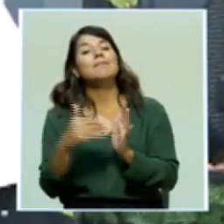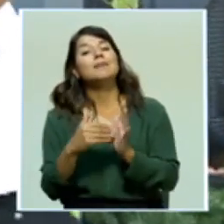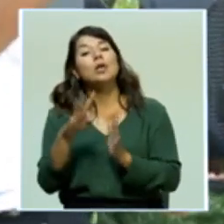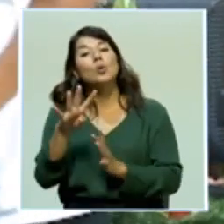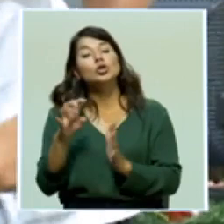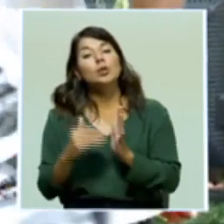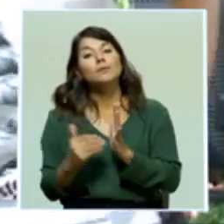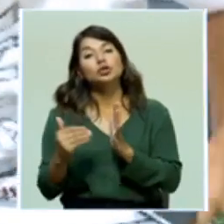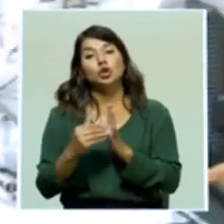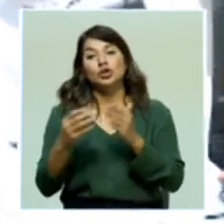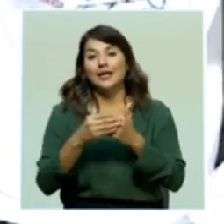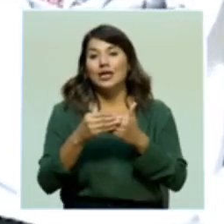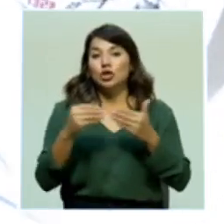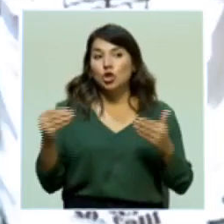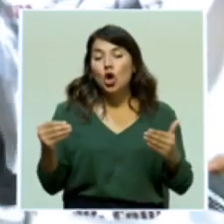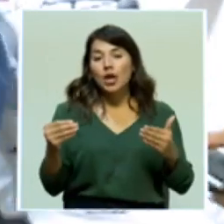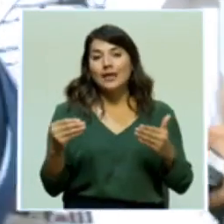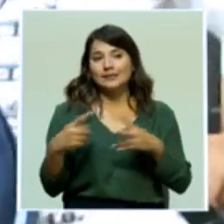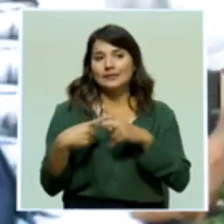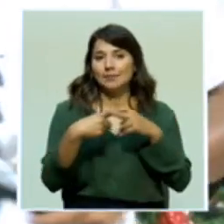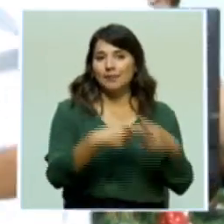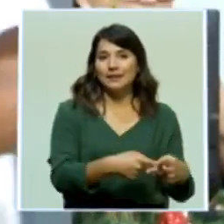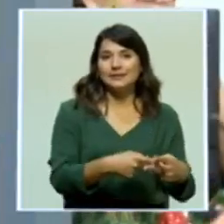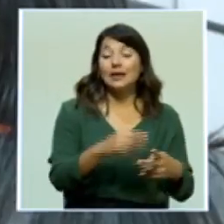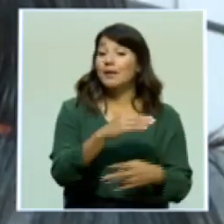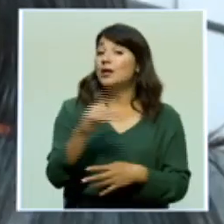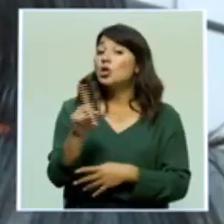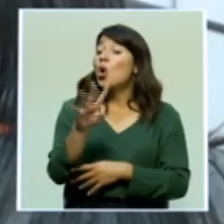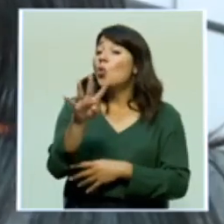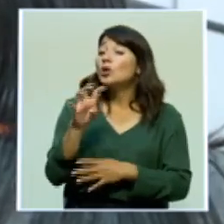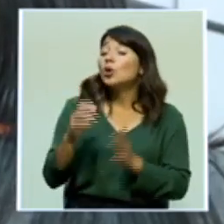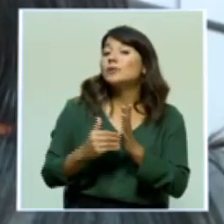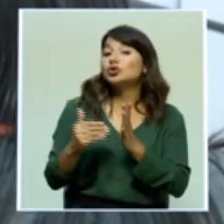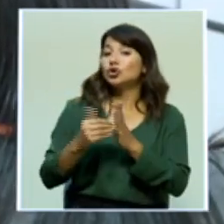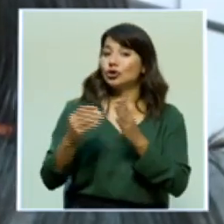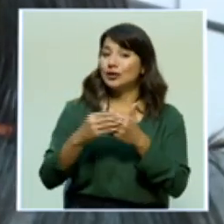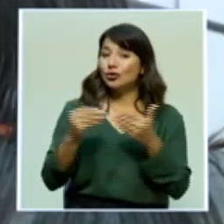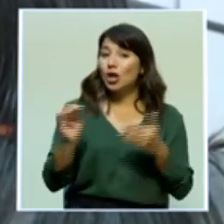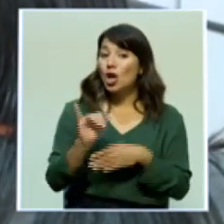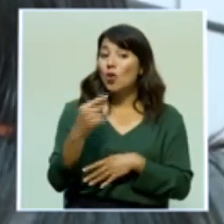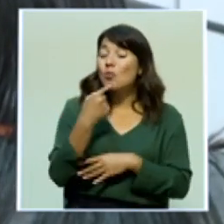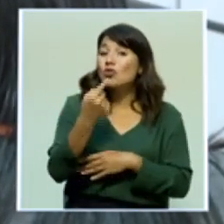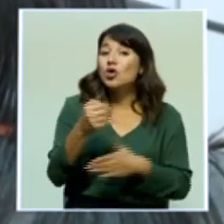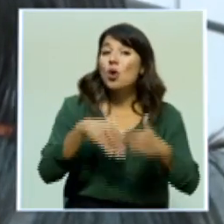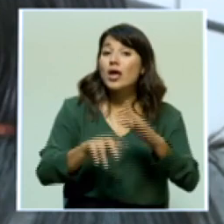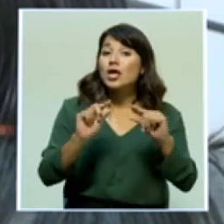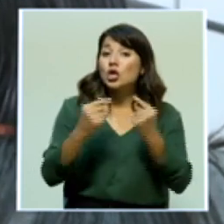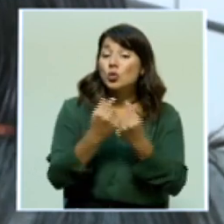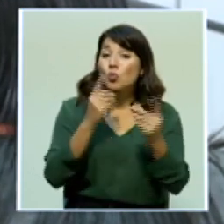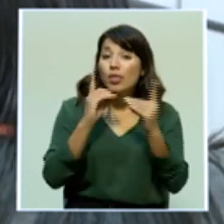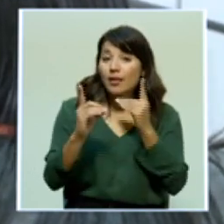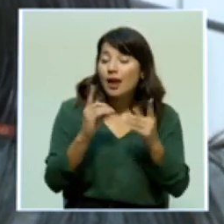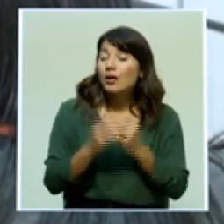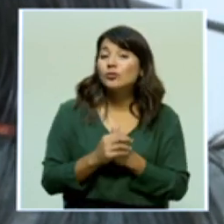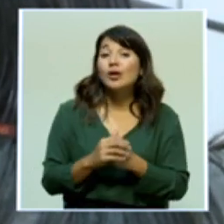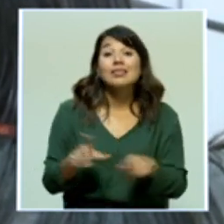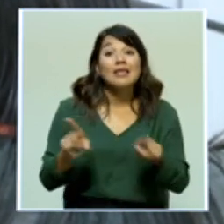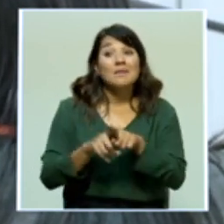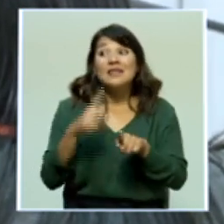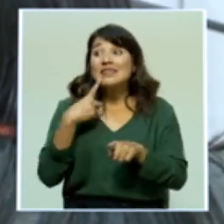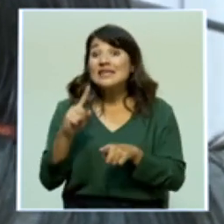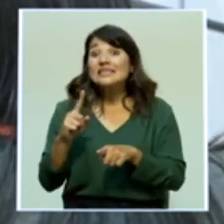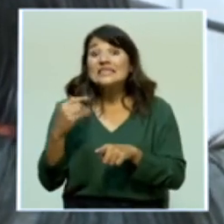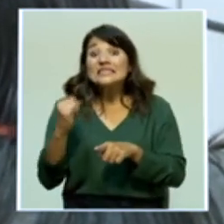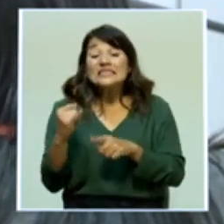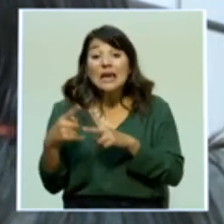de dólares y no de 400 millones de dólares como se mencionó en la Mesa de Diálogo. También afirmaron que sin ella entrarían en